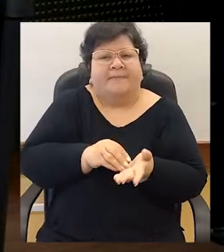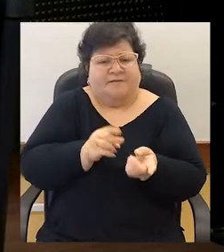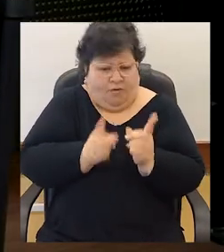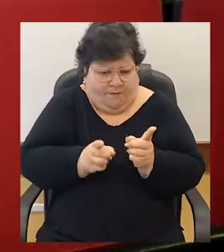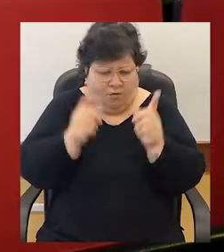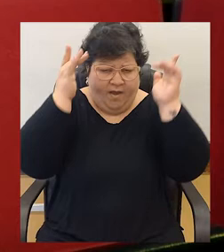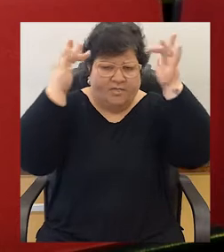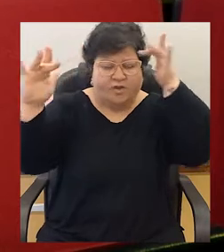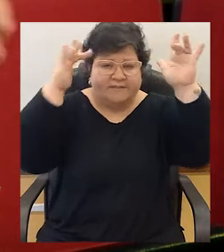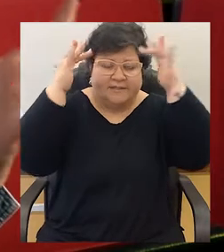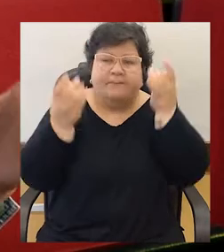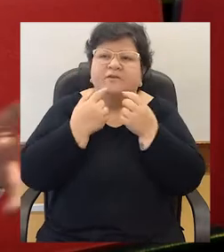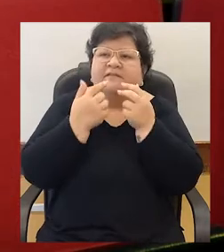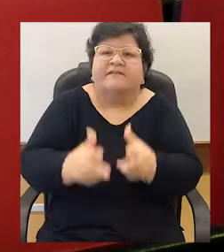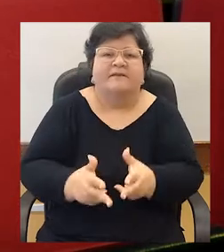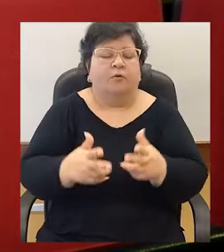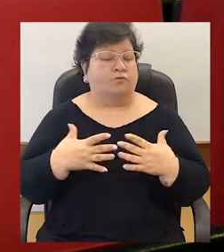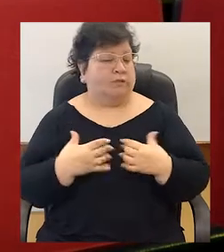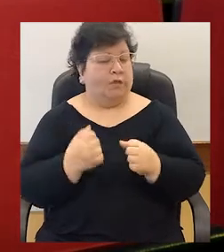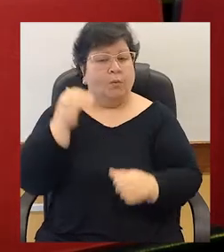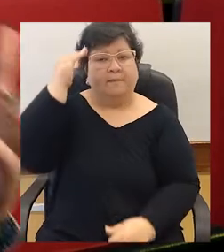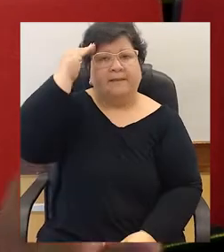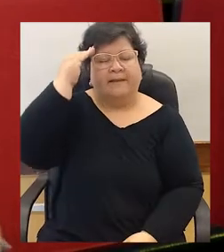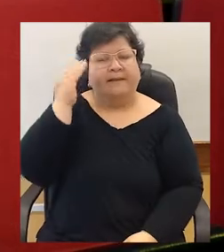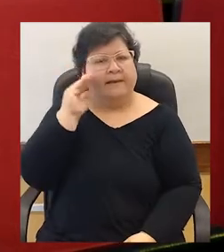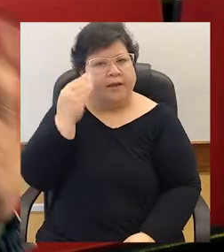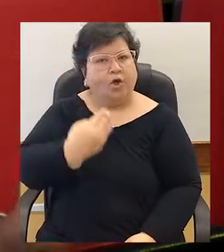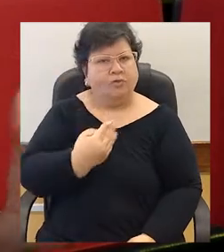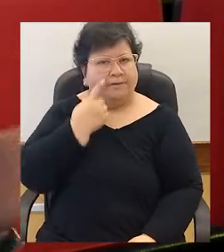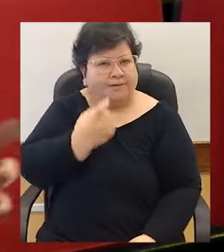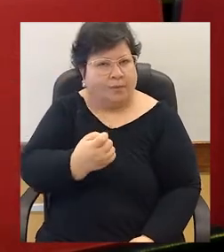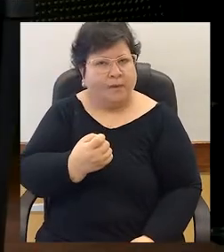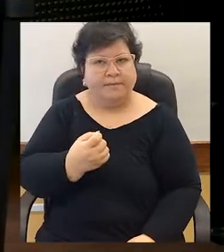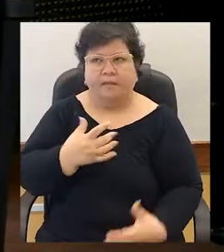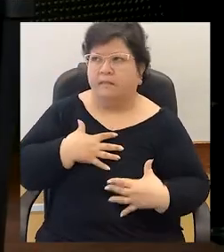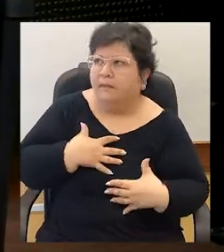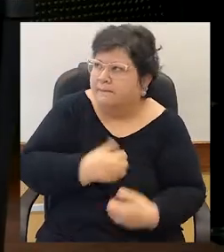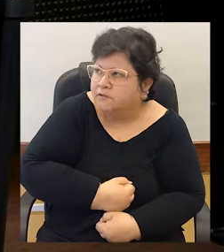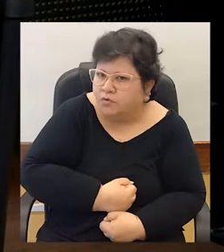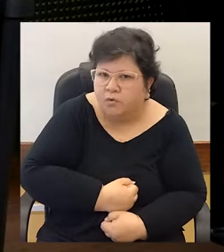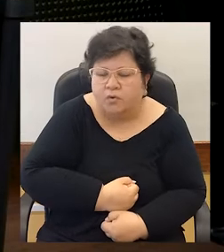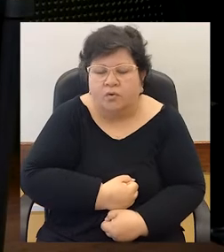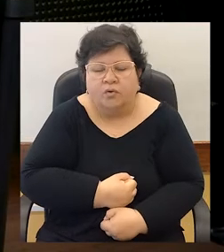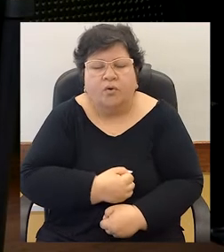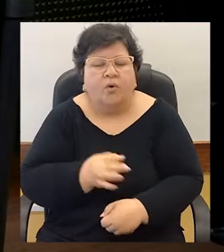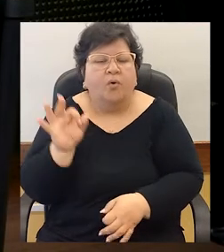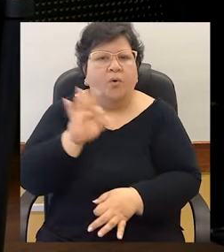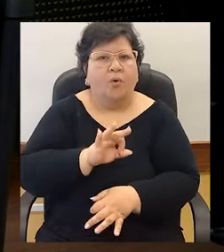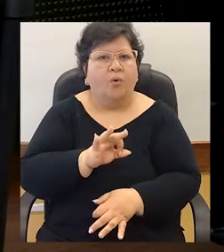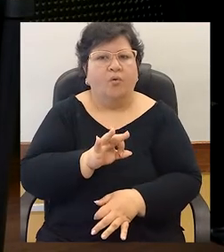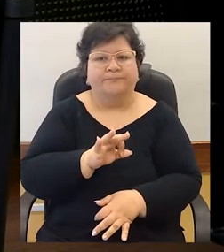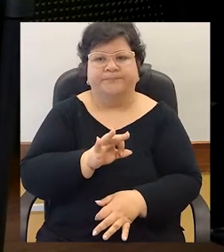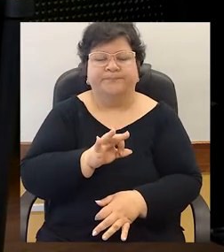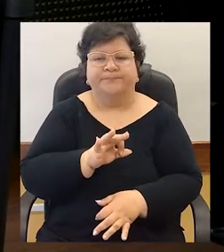a reconocer signos o aspectos que tienen que ver, por ejemplo, con depresión y poder abordarlos